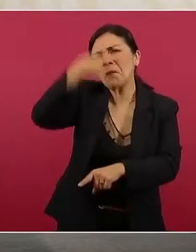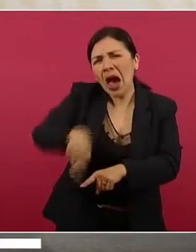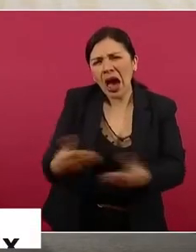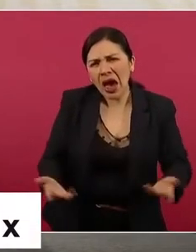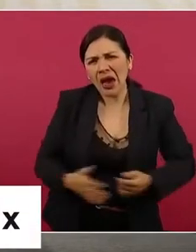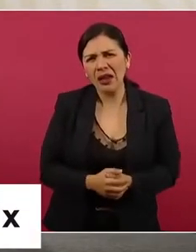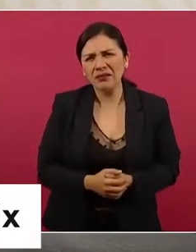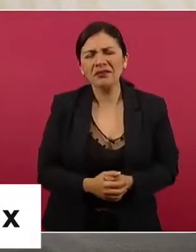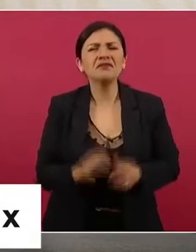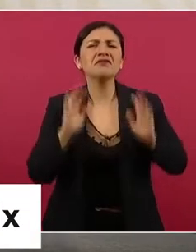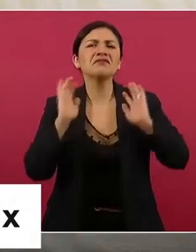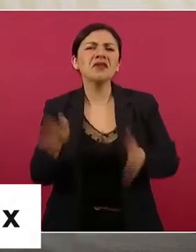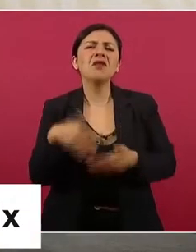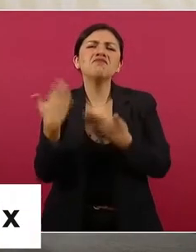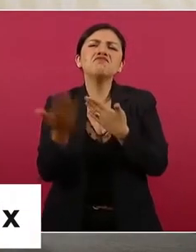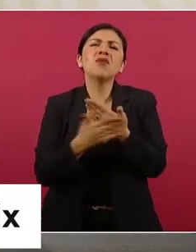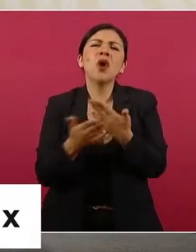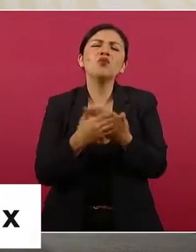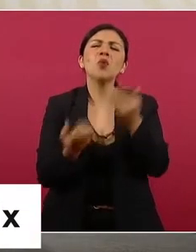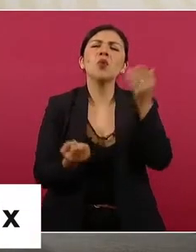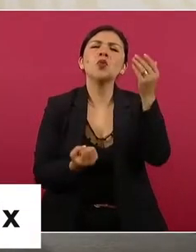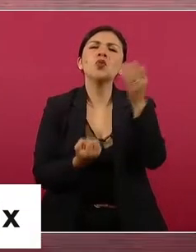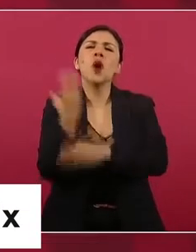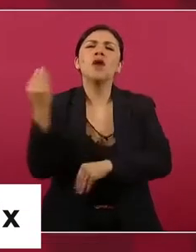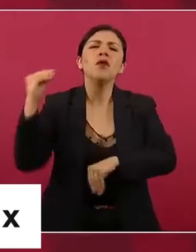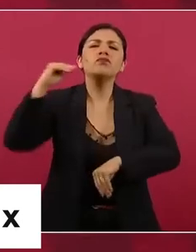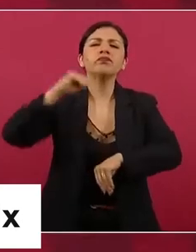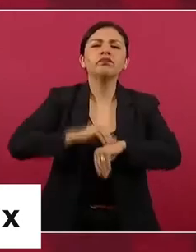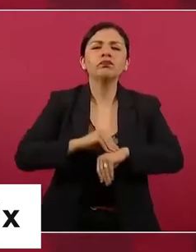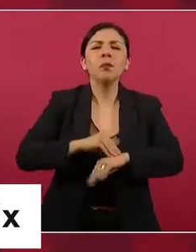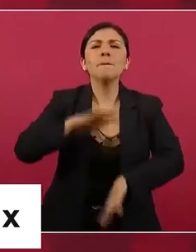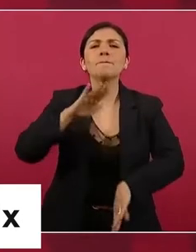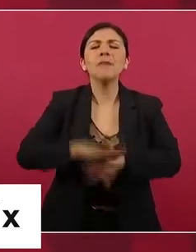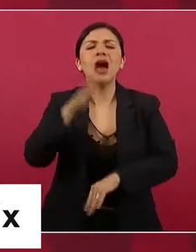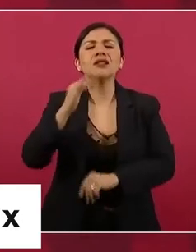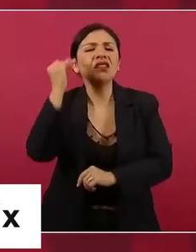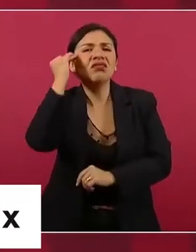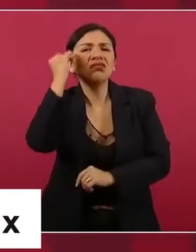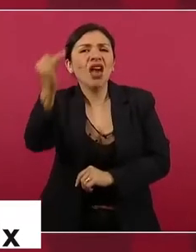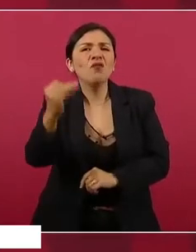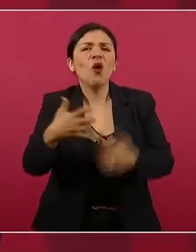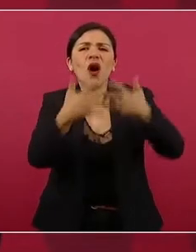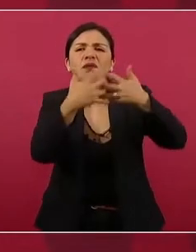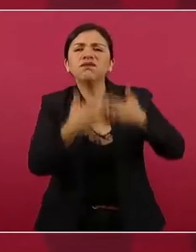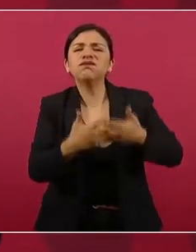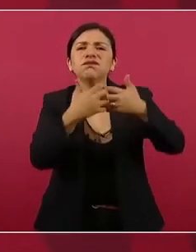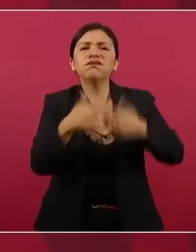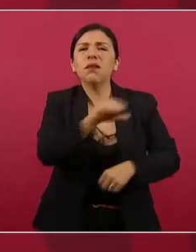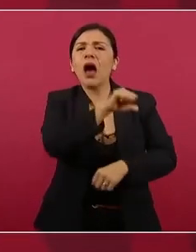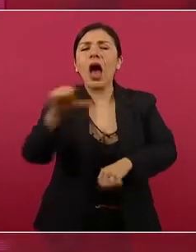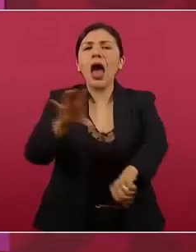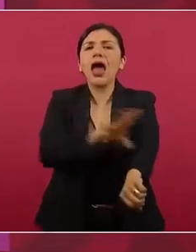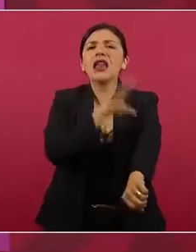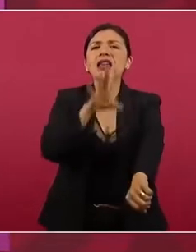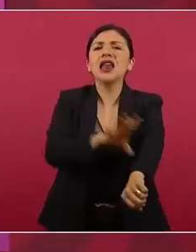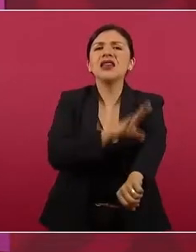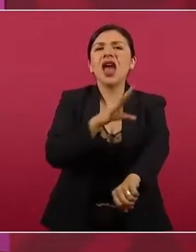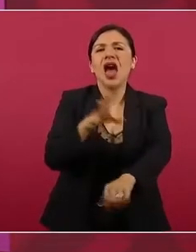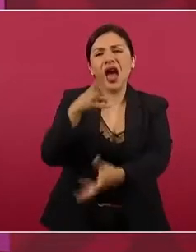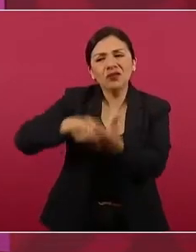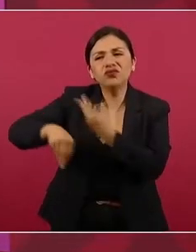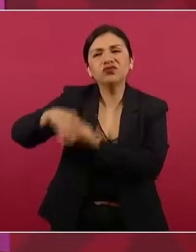Si ya viene la era de las energías renovables.